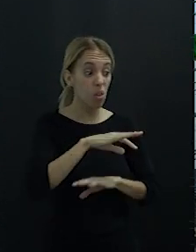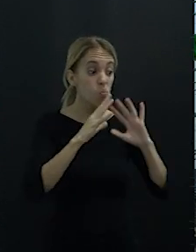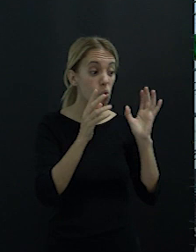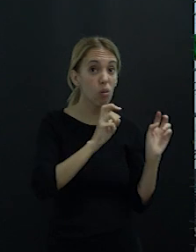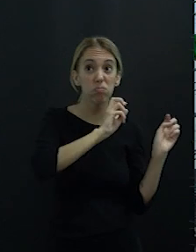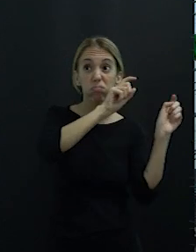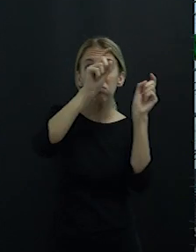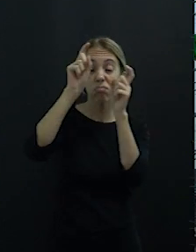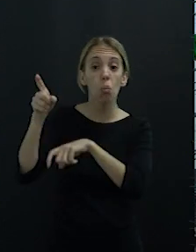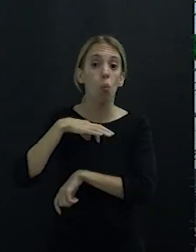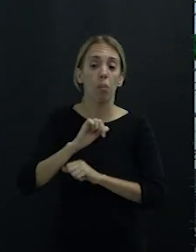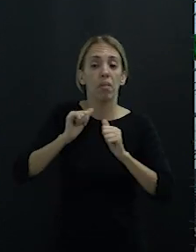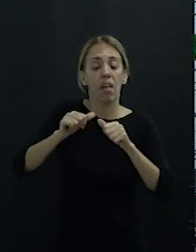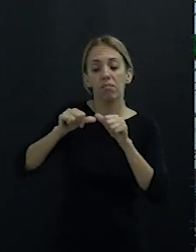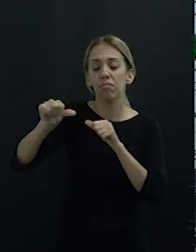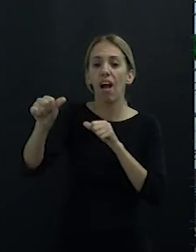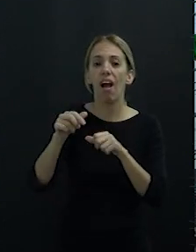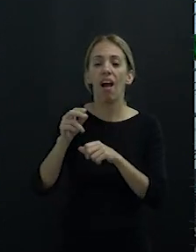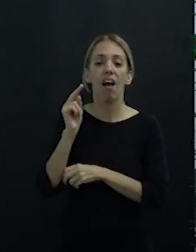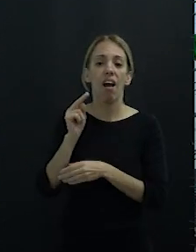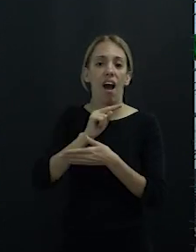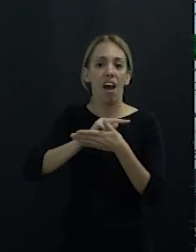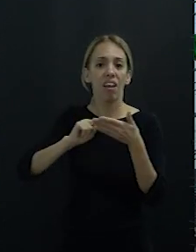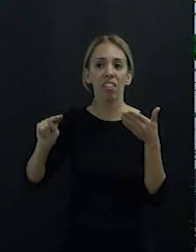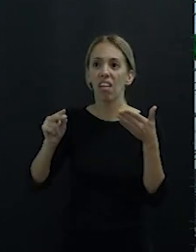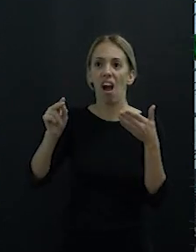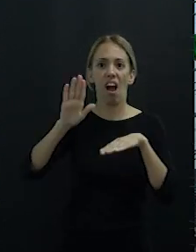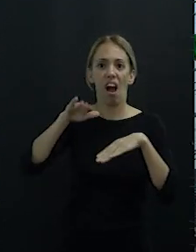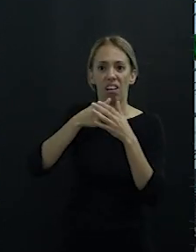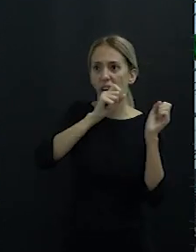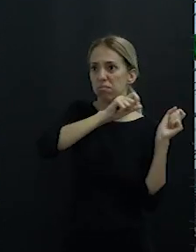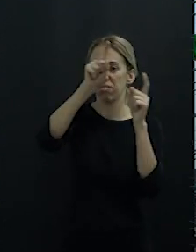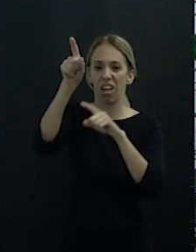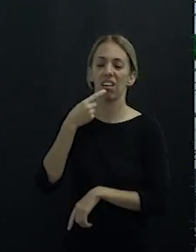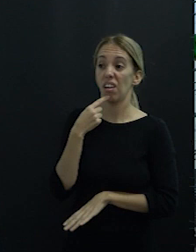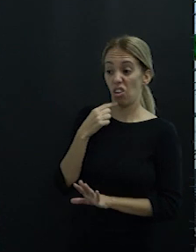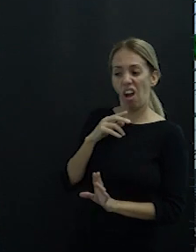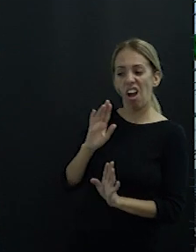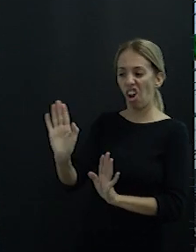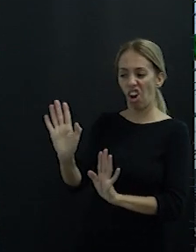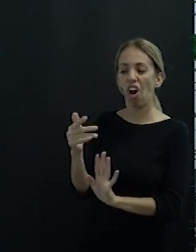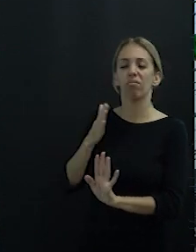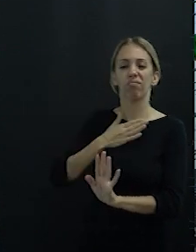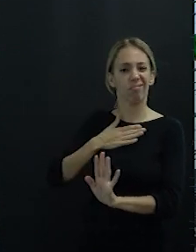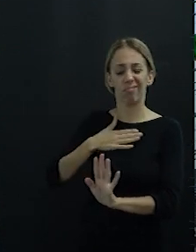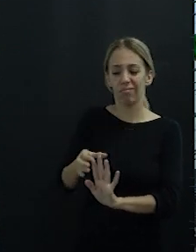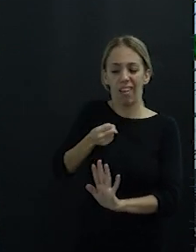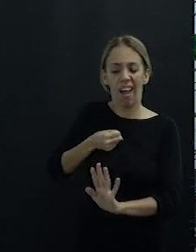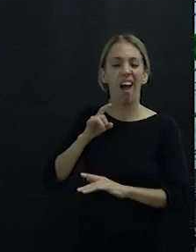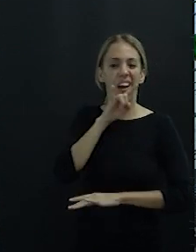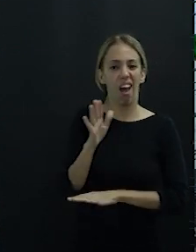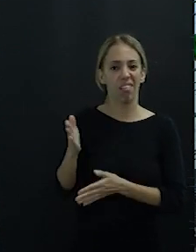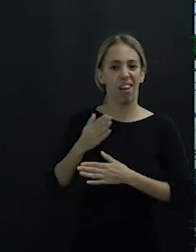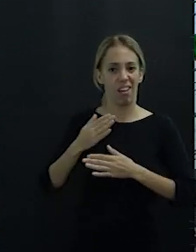embarcantes de Galicia para Terranova. Y le dije, no, entonces se quedan en Canarias. Y dicen, no, no, esto no lo llevamos a Terranova porque no hay.